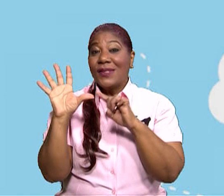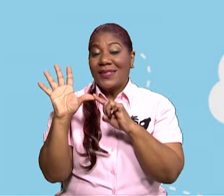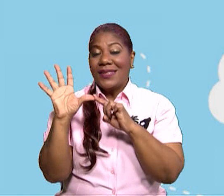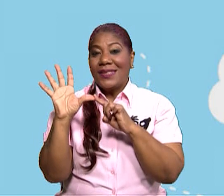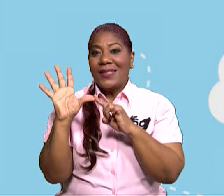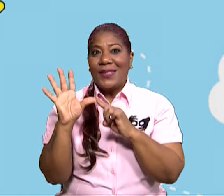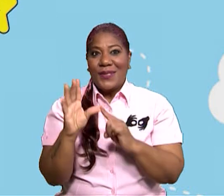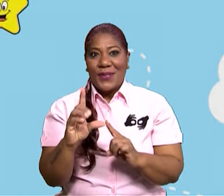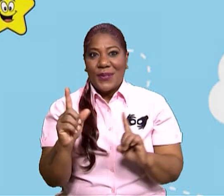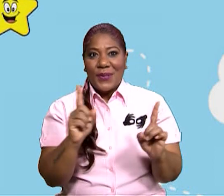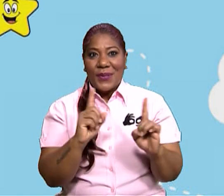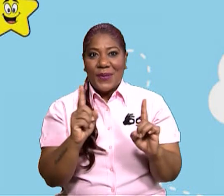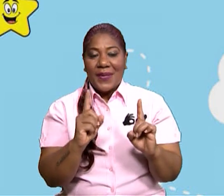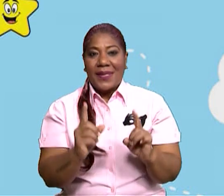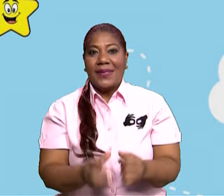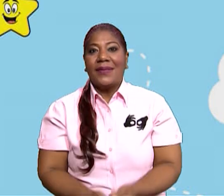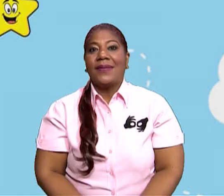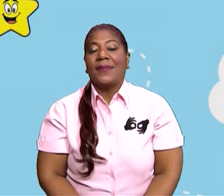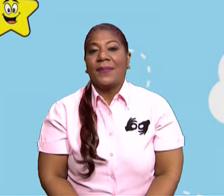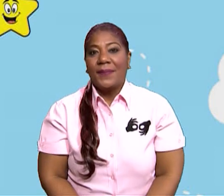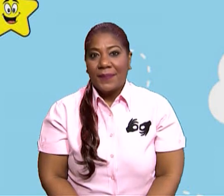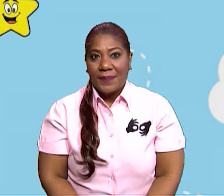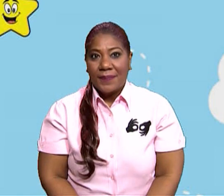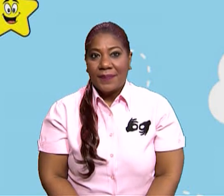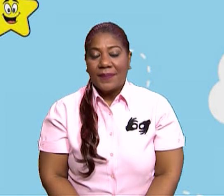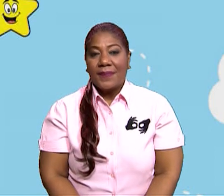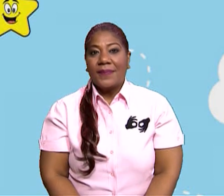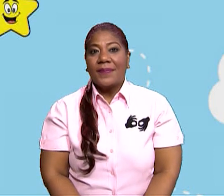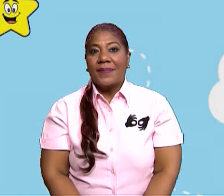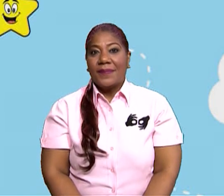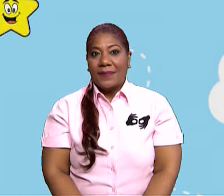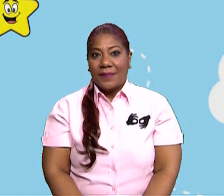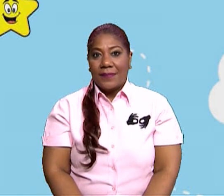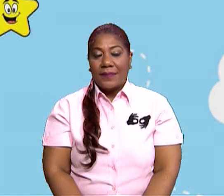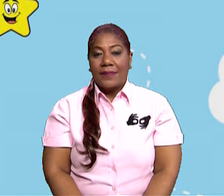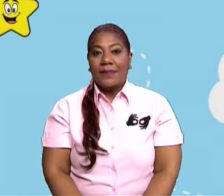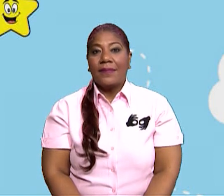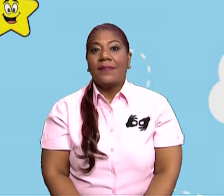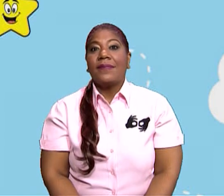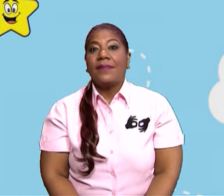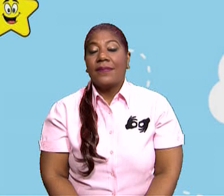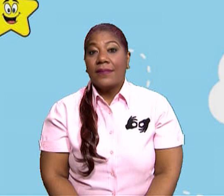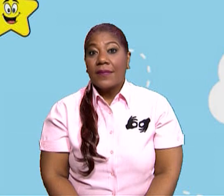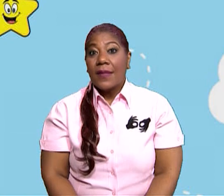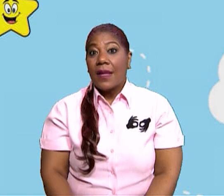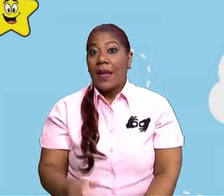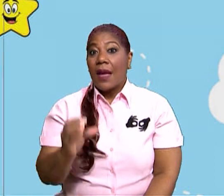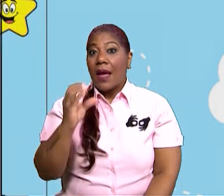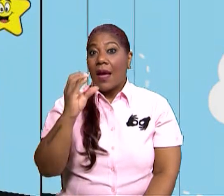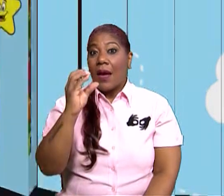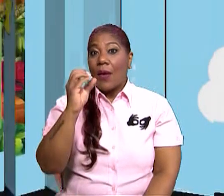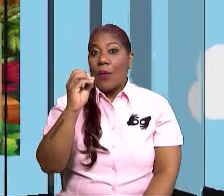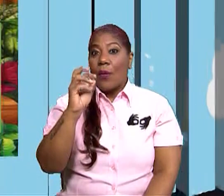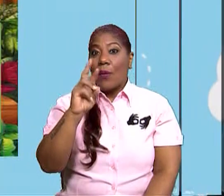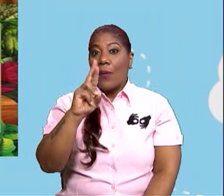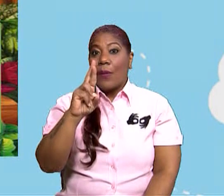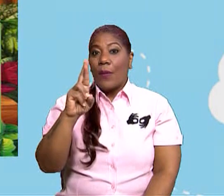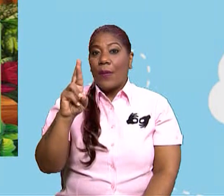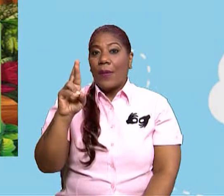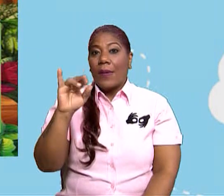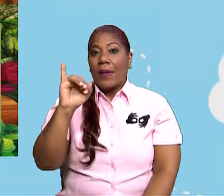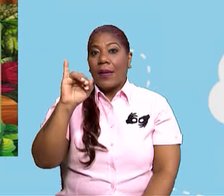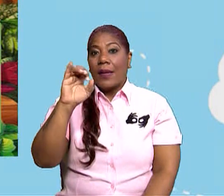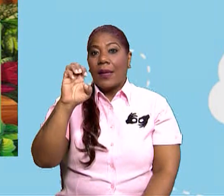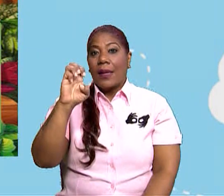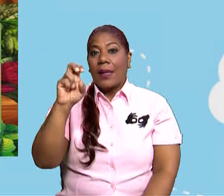¿Y cuál va a ser este estrato? Ahí está. La corriente... De agua. De agua. Que es muy importante